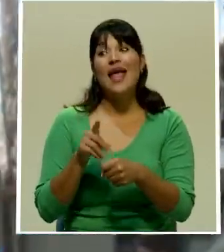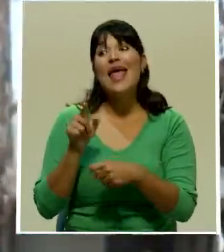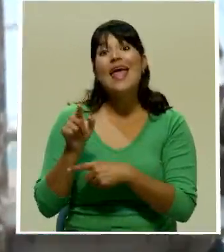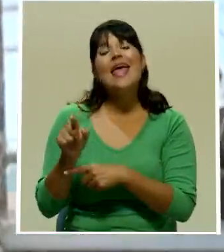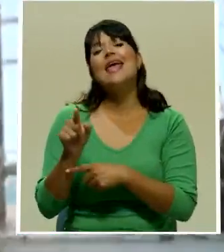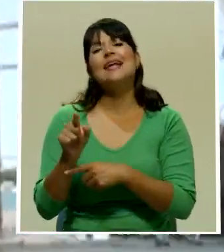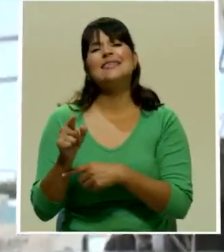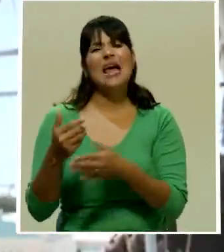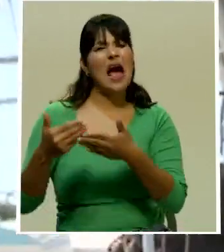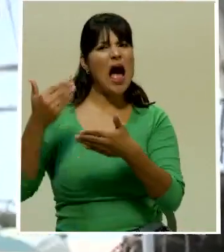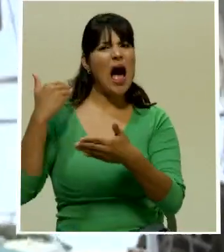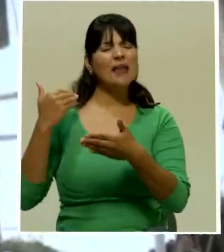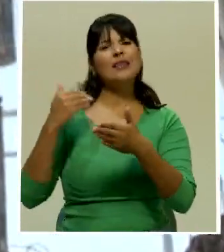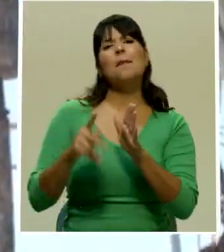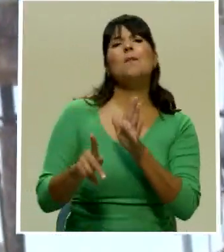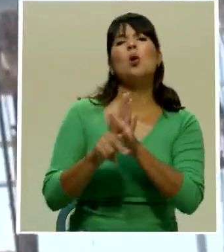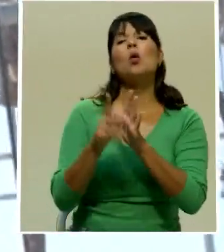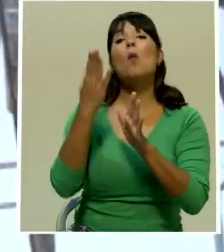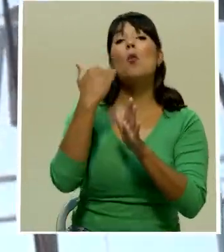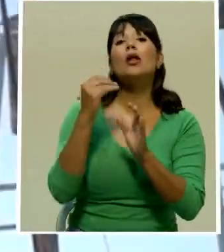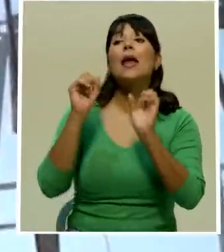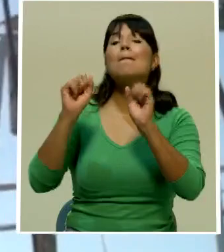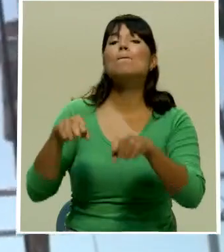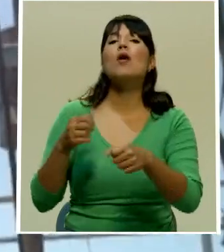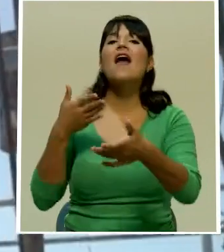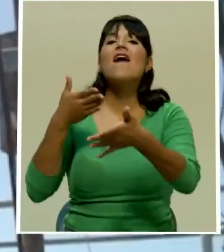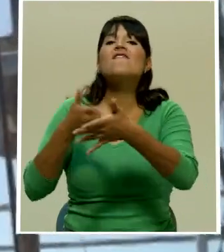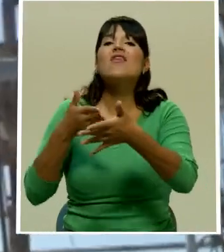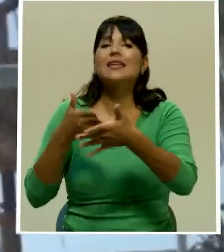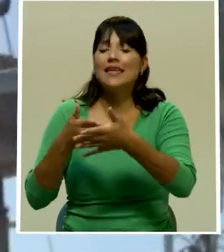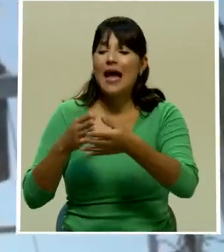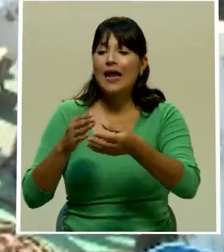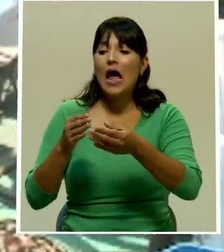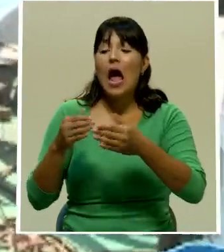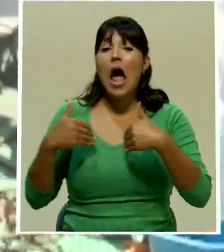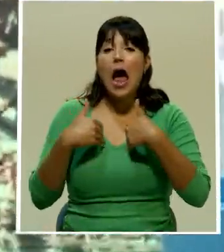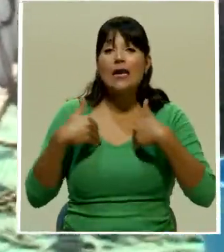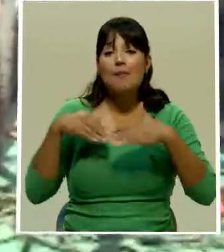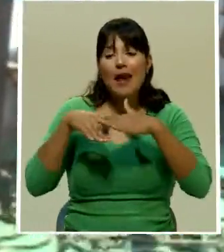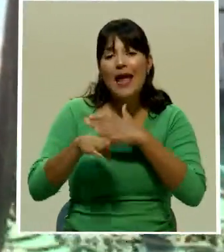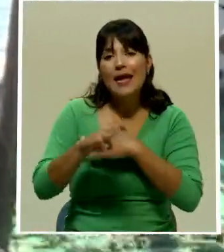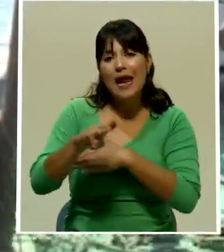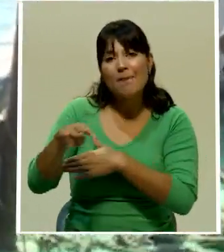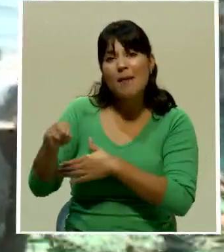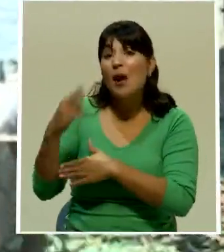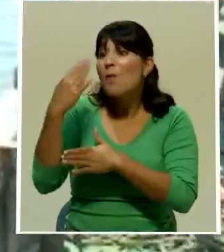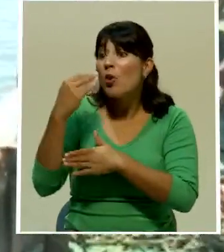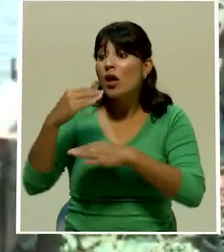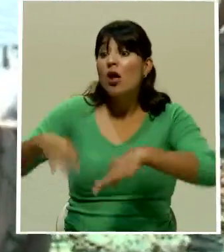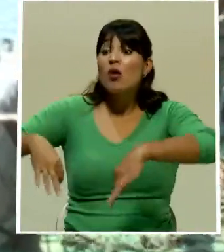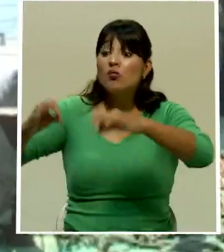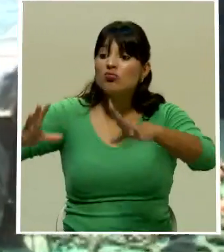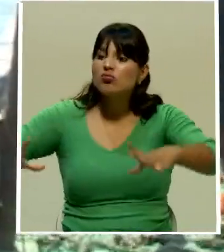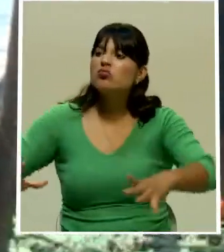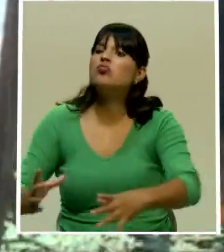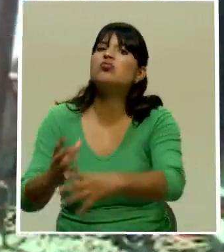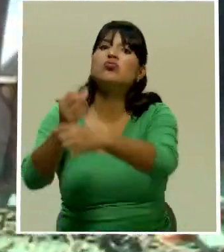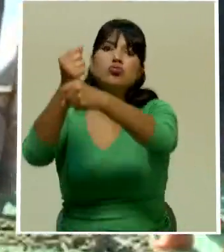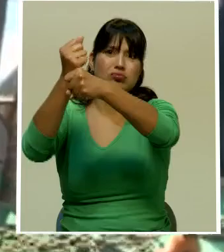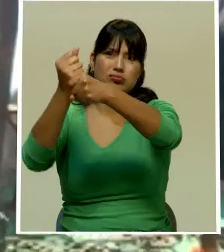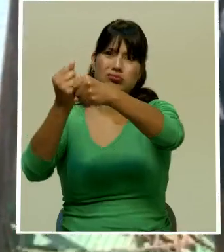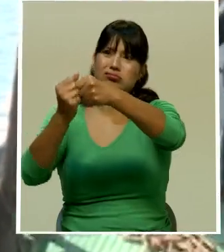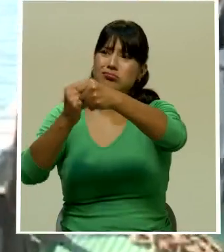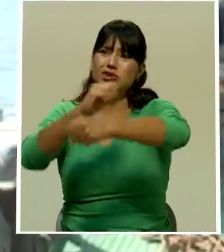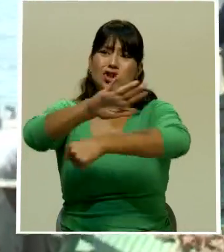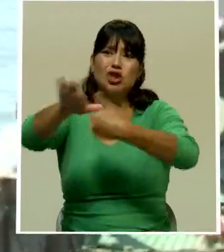este mecanismo que según los ambientalistas arrastra con todas las especies que se encuentre a su paso sin embargo el diputado proponente de la iniciativa